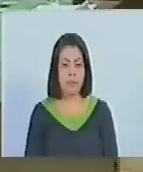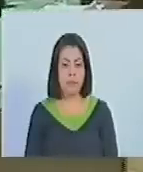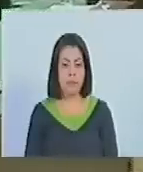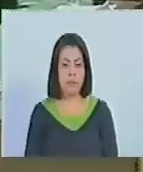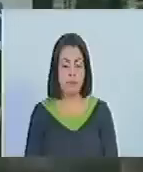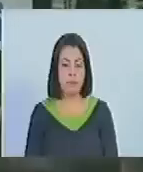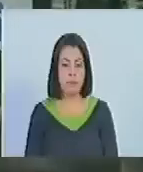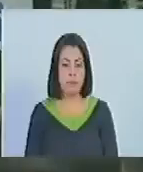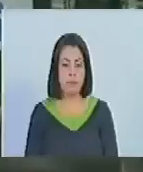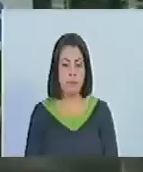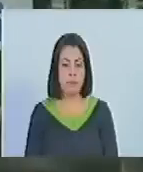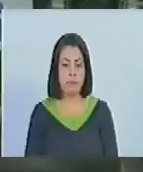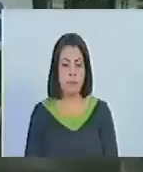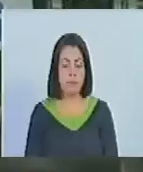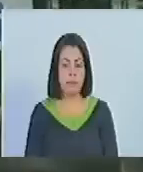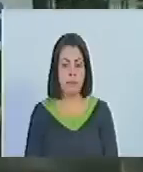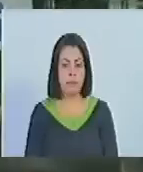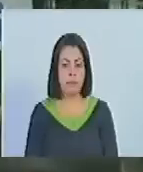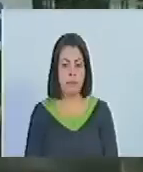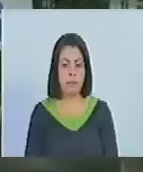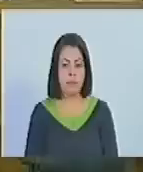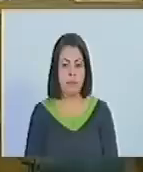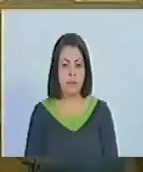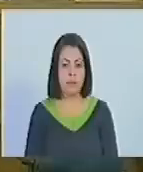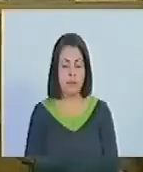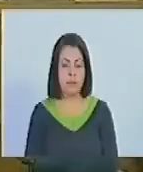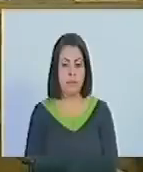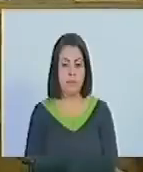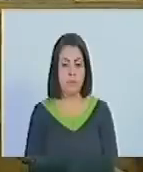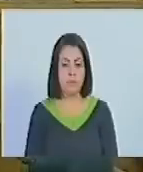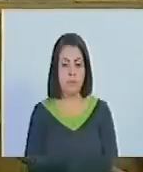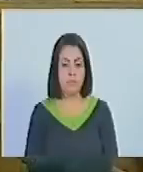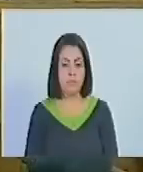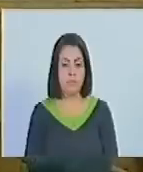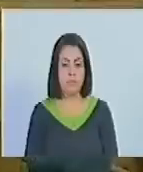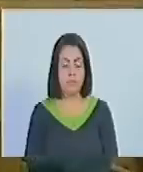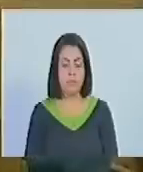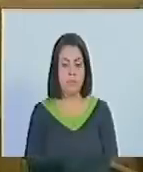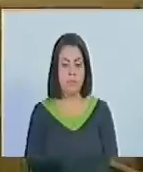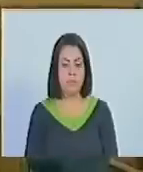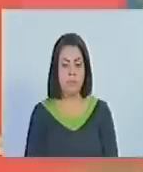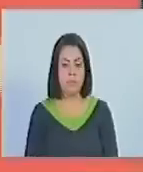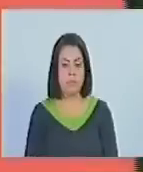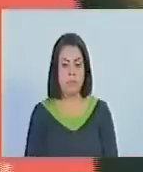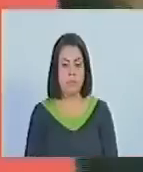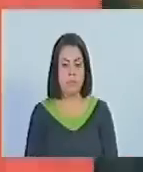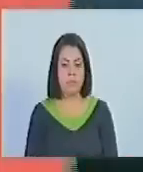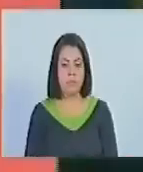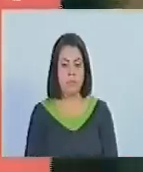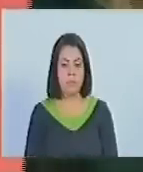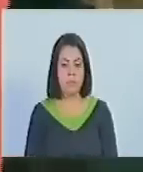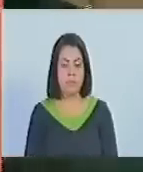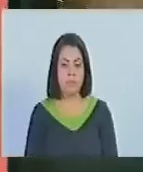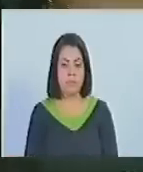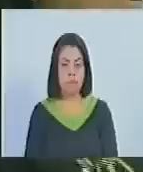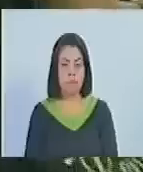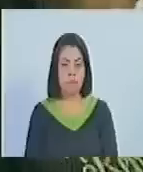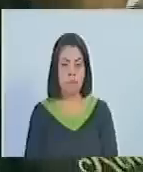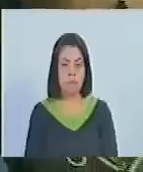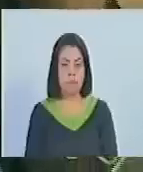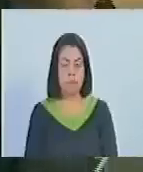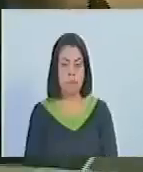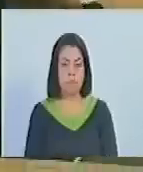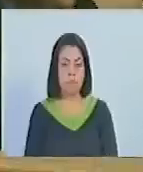Loredana Tobar, de la Loredana Tobar, la Comuna